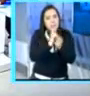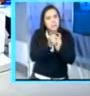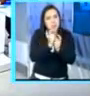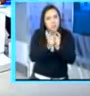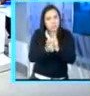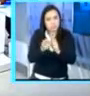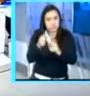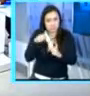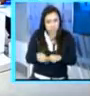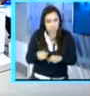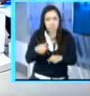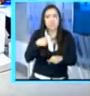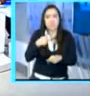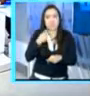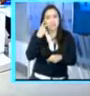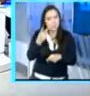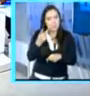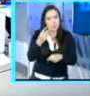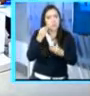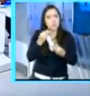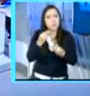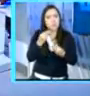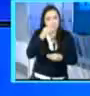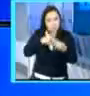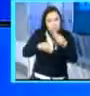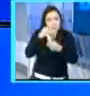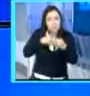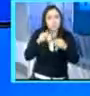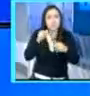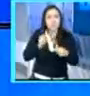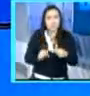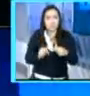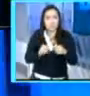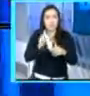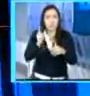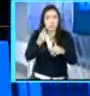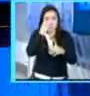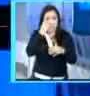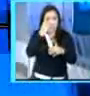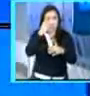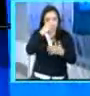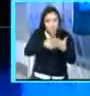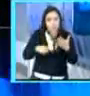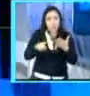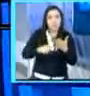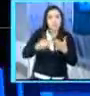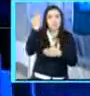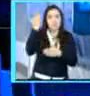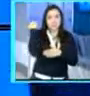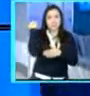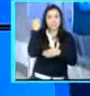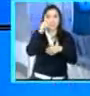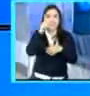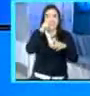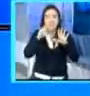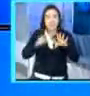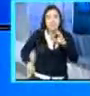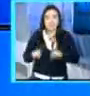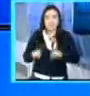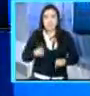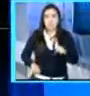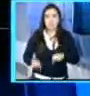que es el Banco Mundial, yo recuerdo esos momentos cuando tú nos platicabas en la primera vuelta, Oscar, de las cosas del ABC